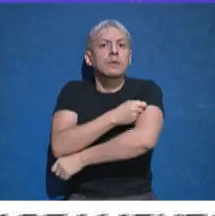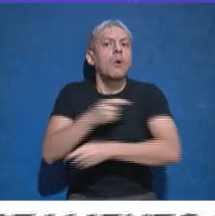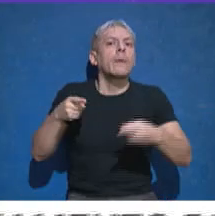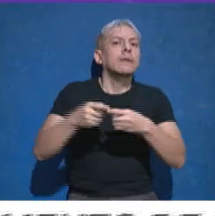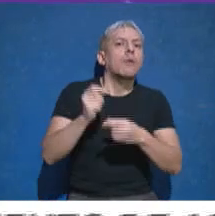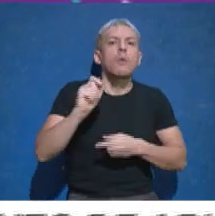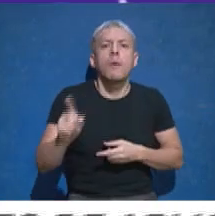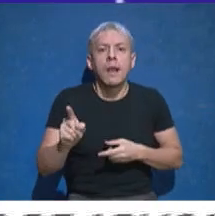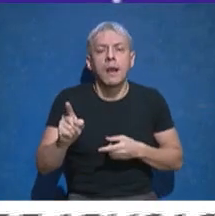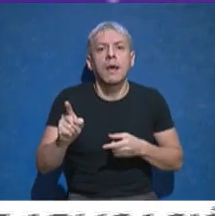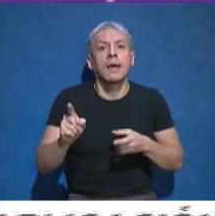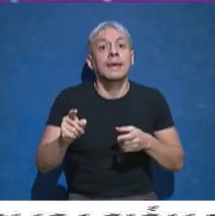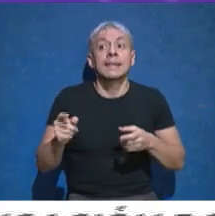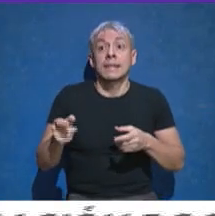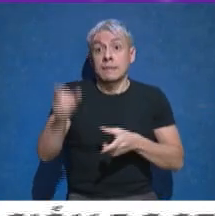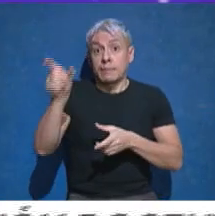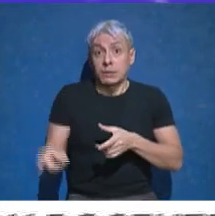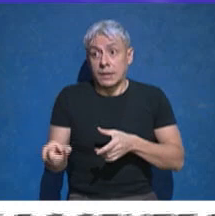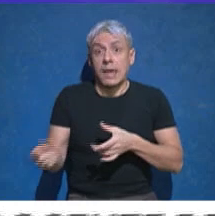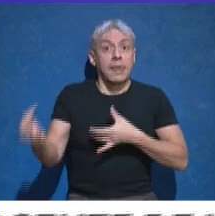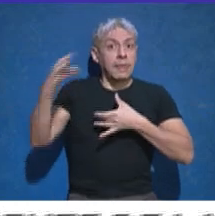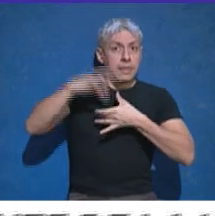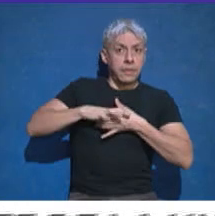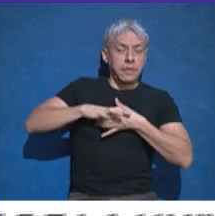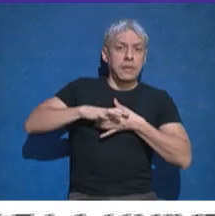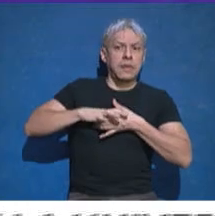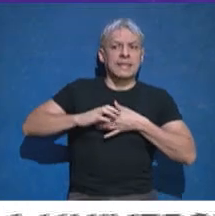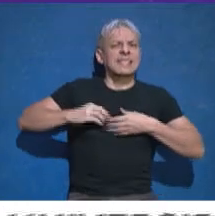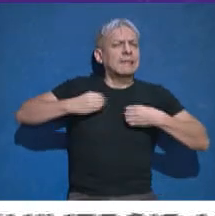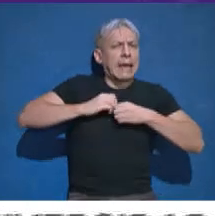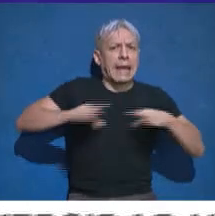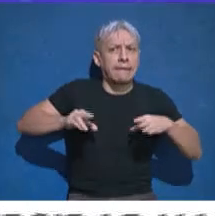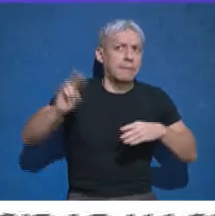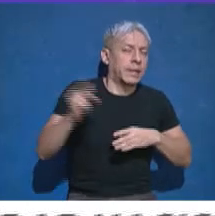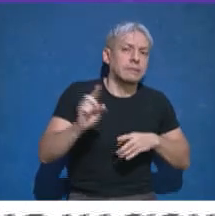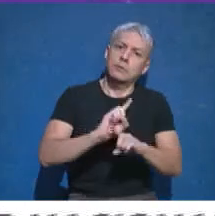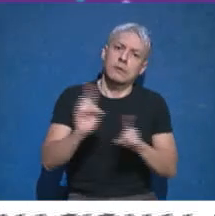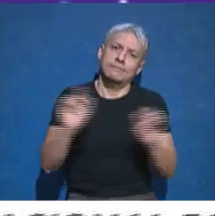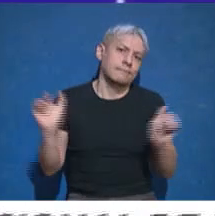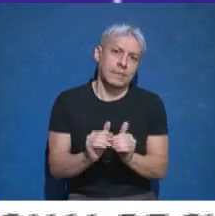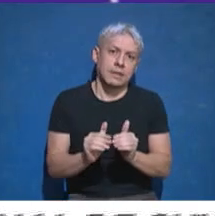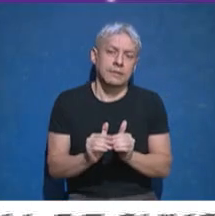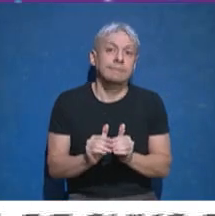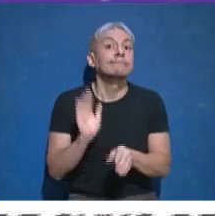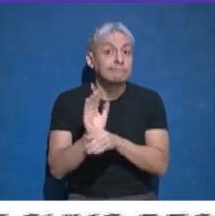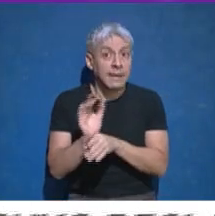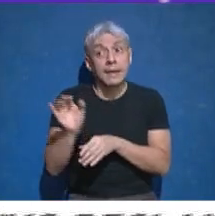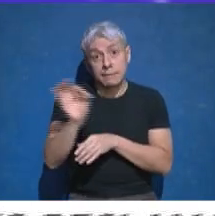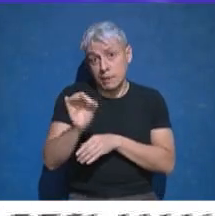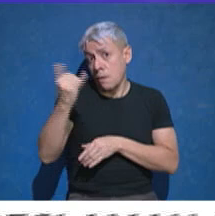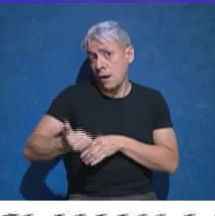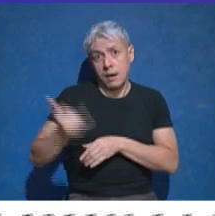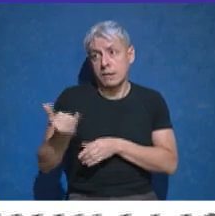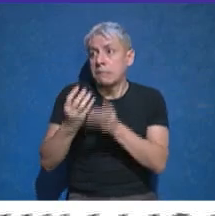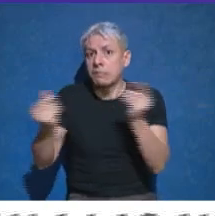disminuir las formas graves de la enfermedad y disminuir la mortalidad por enfermedad. Es decir que el virus va a seguir estando,